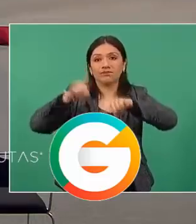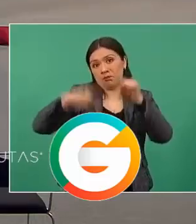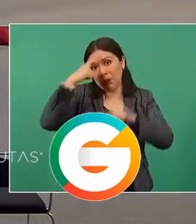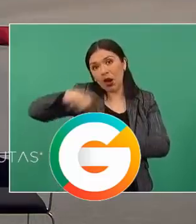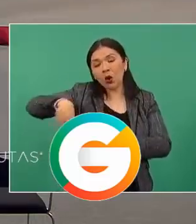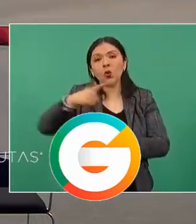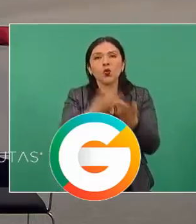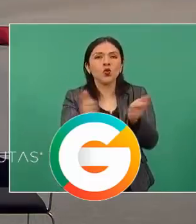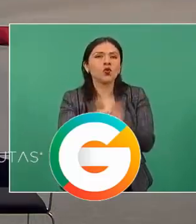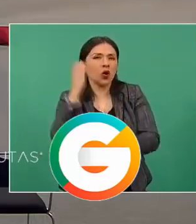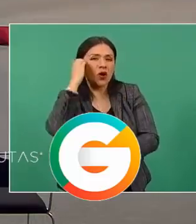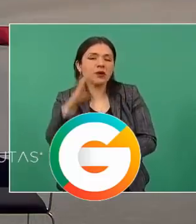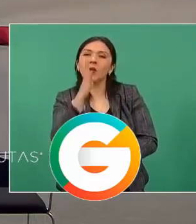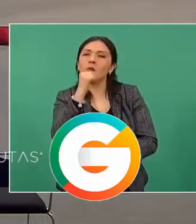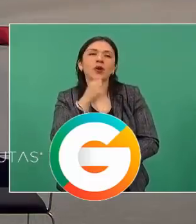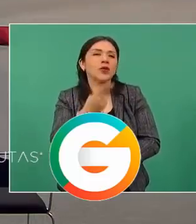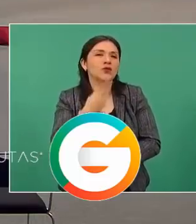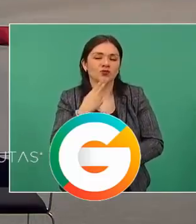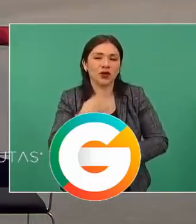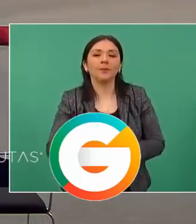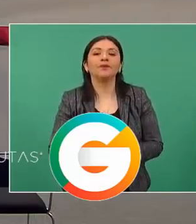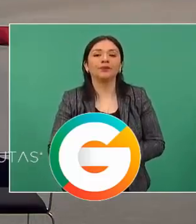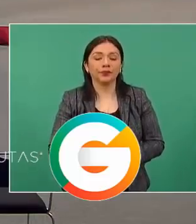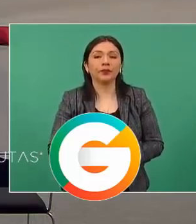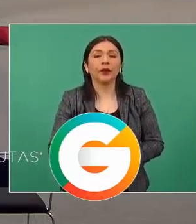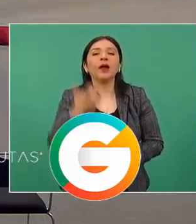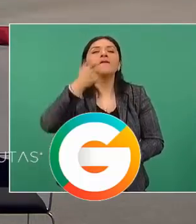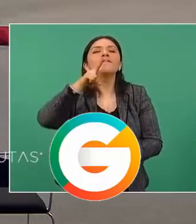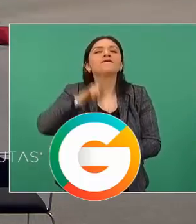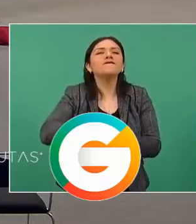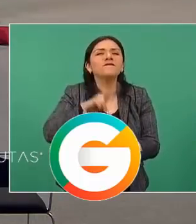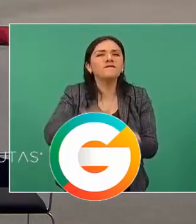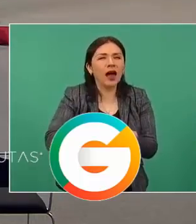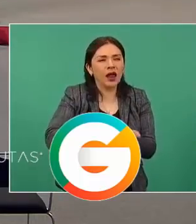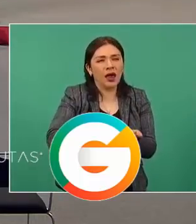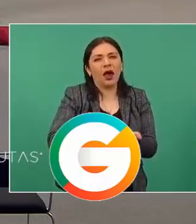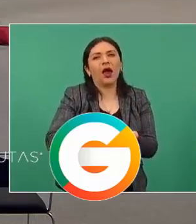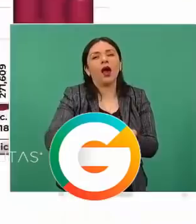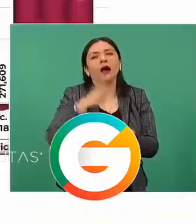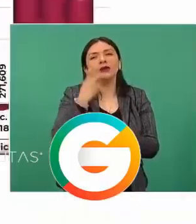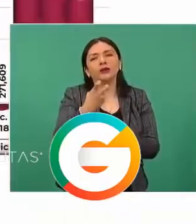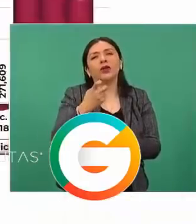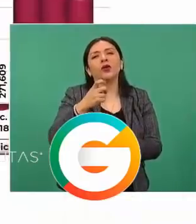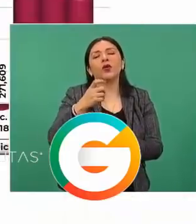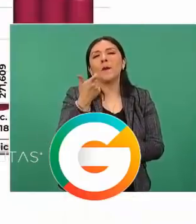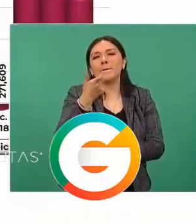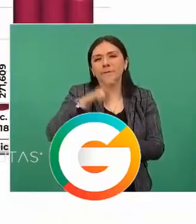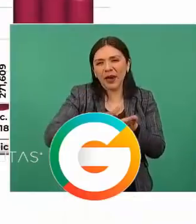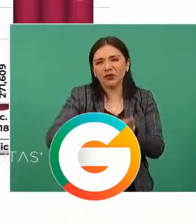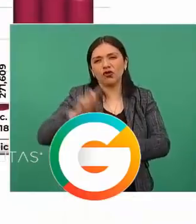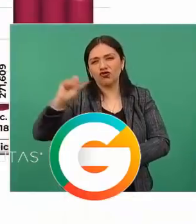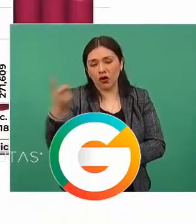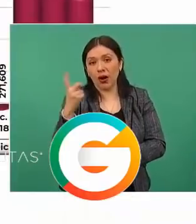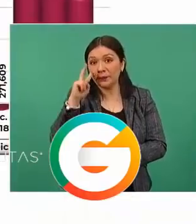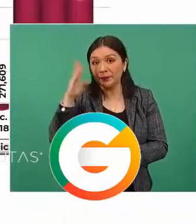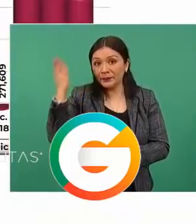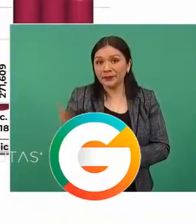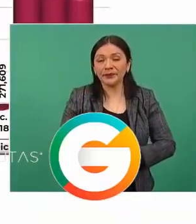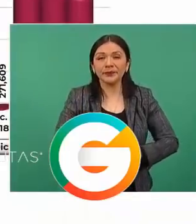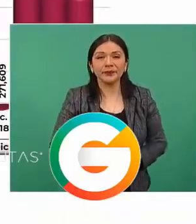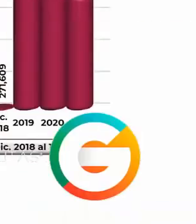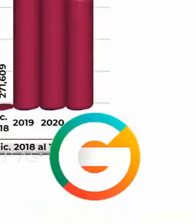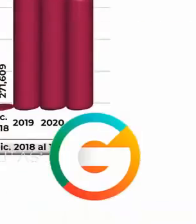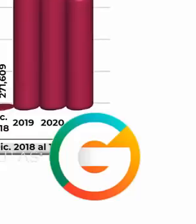Adelante. En moneda nacional, en los aseguramientos de moneda nacional y de dólares, también ha sido un incremento. Esto es importante